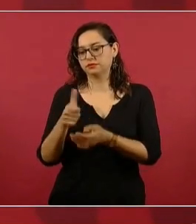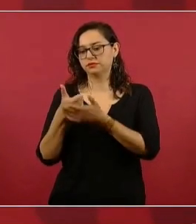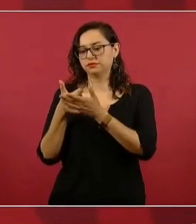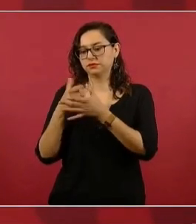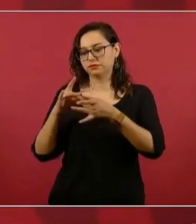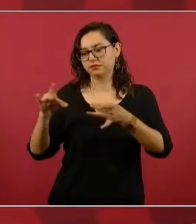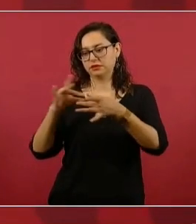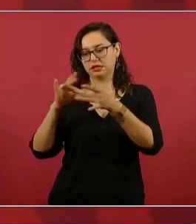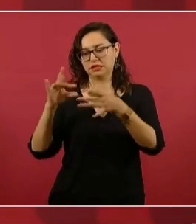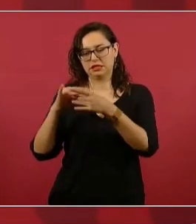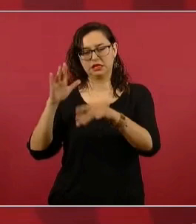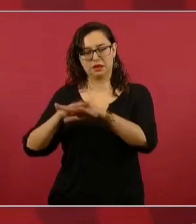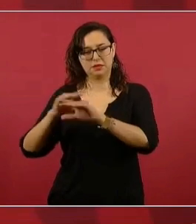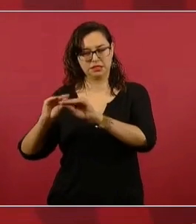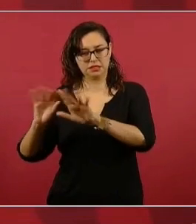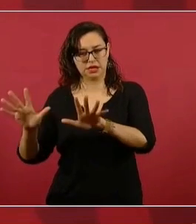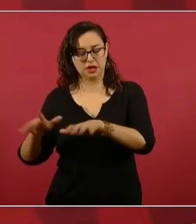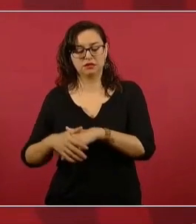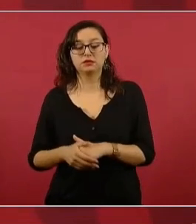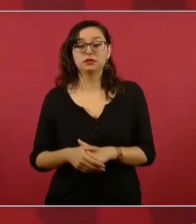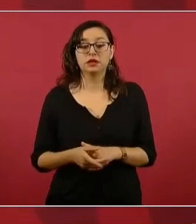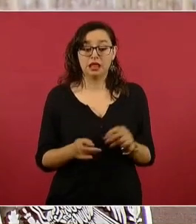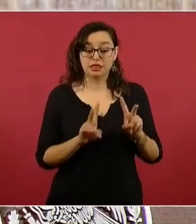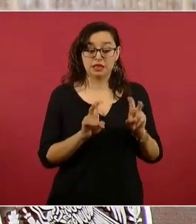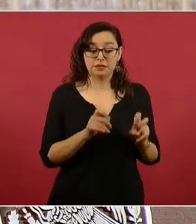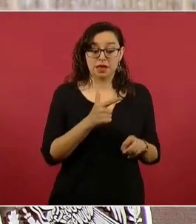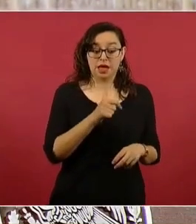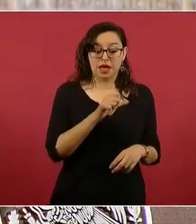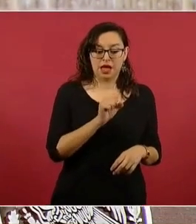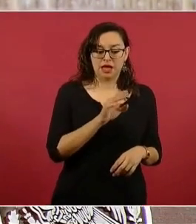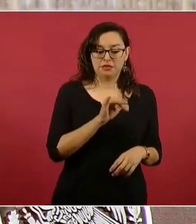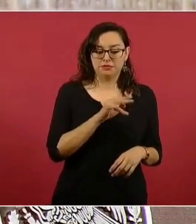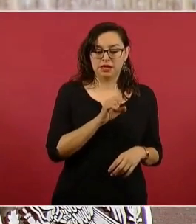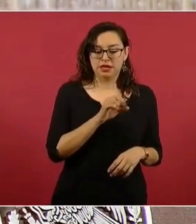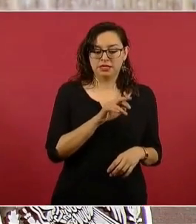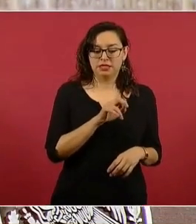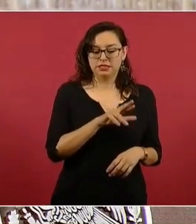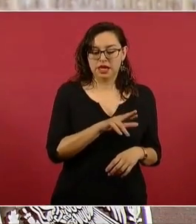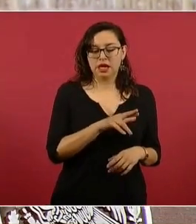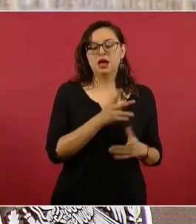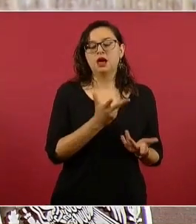sino que van yendo los cilindros.